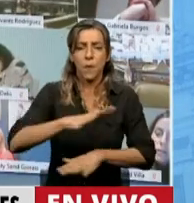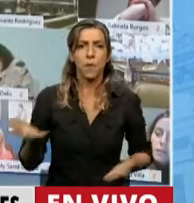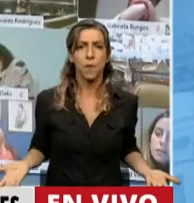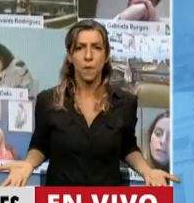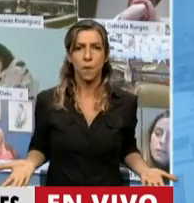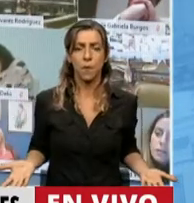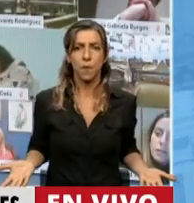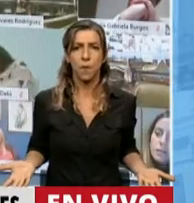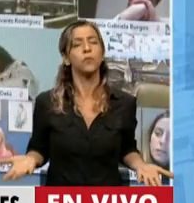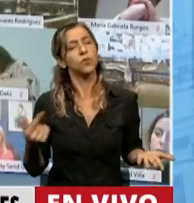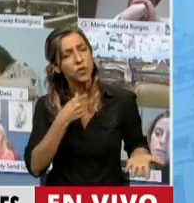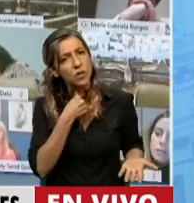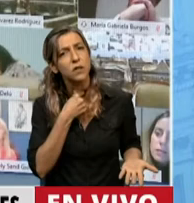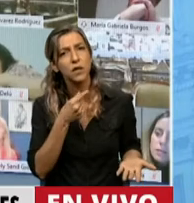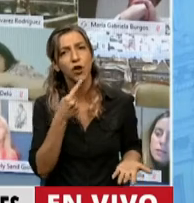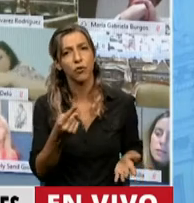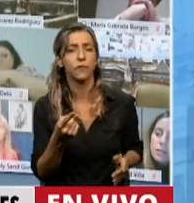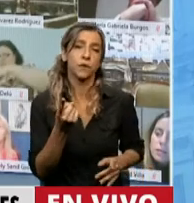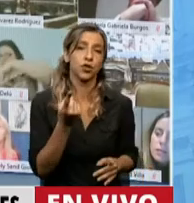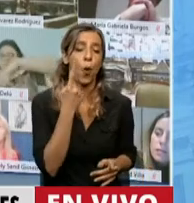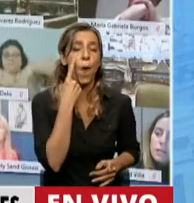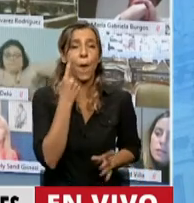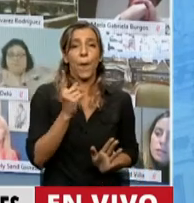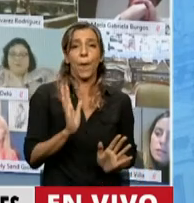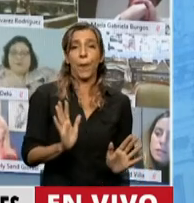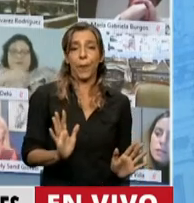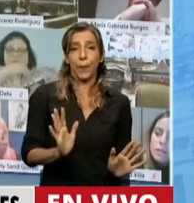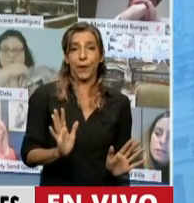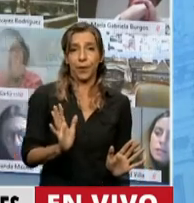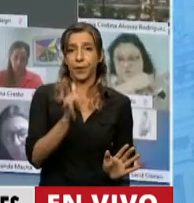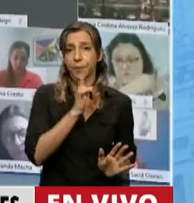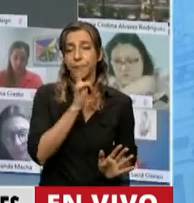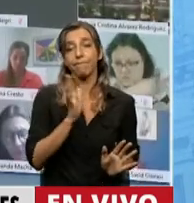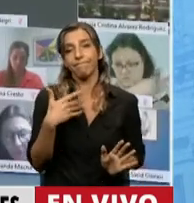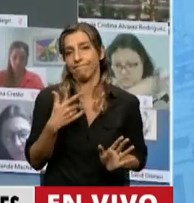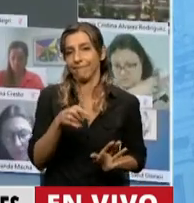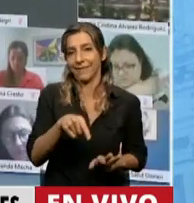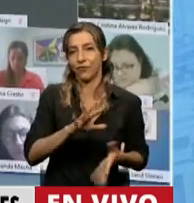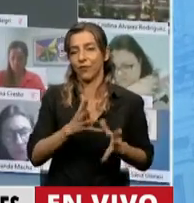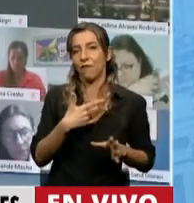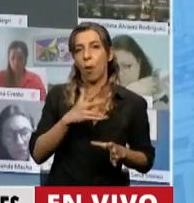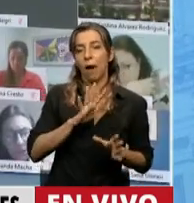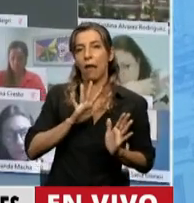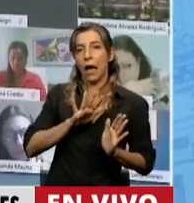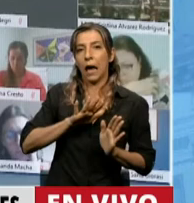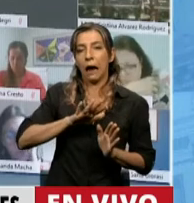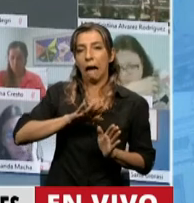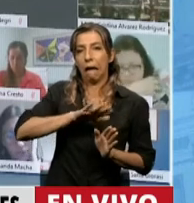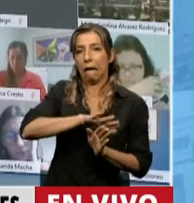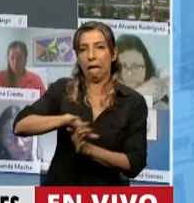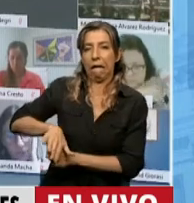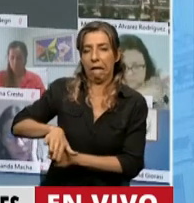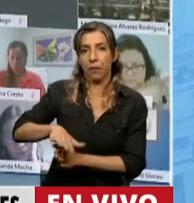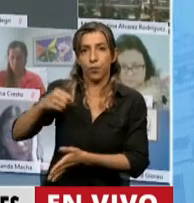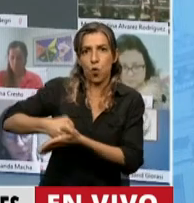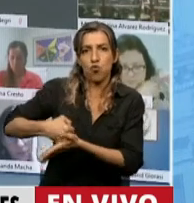efectivamente no solo hay un intento de contener ese proceso de lucha ambiental, sino